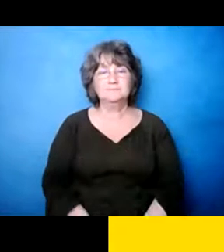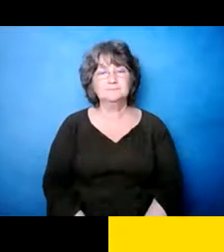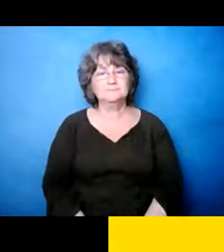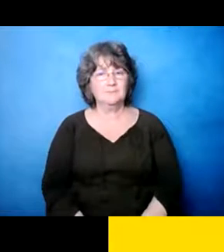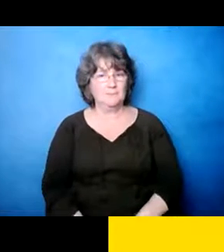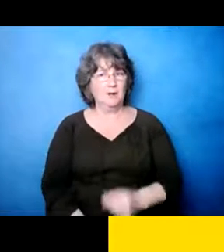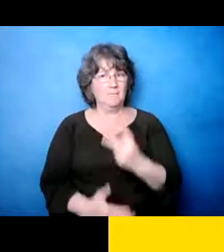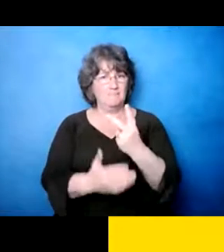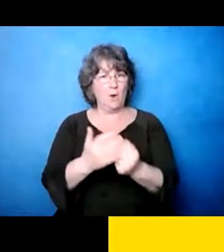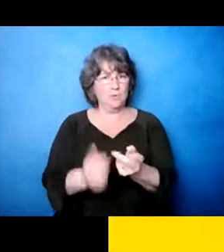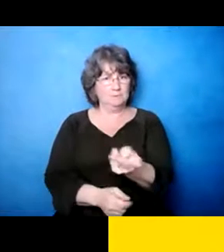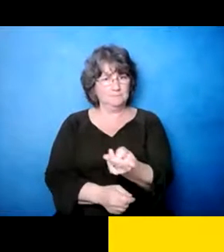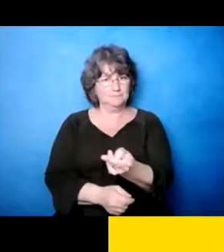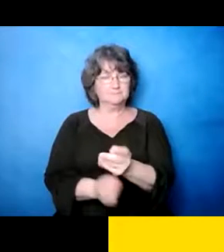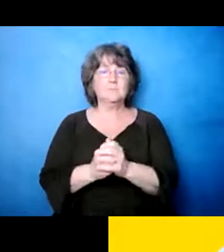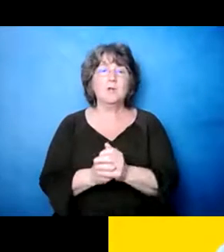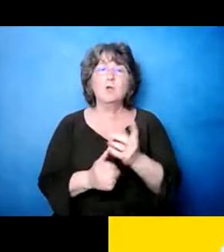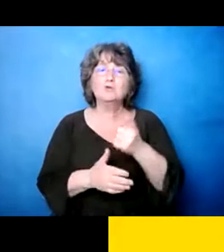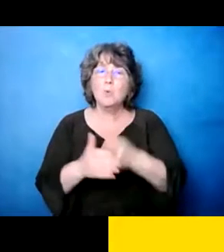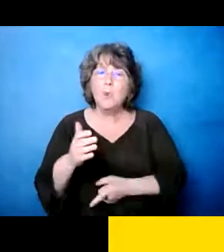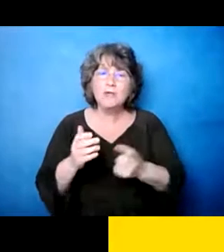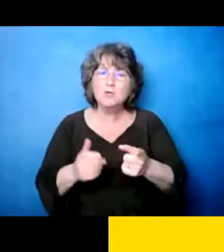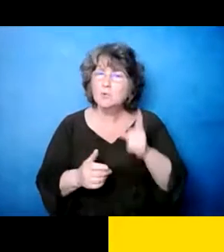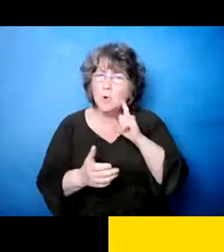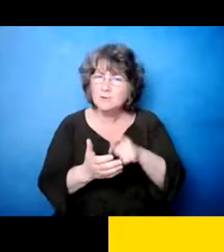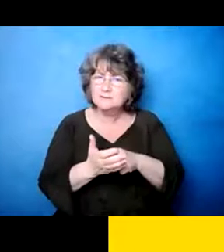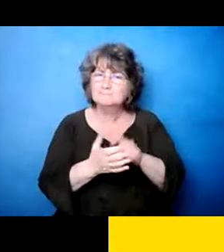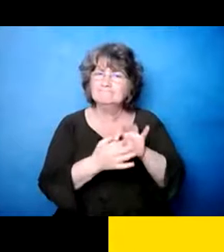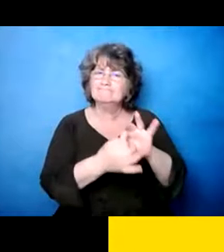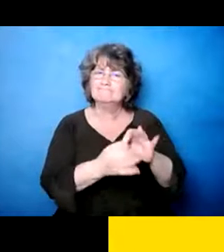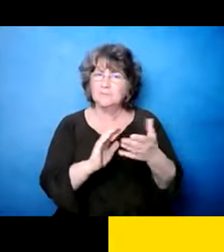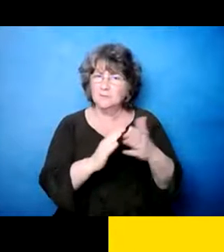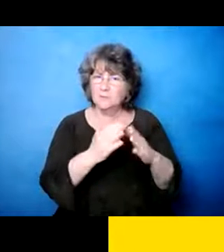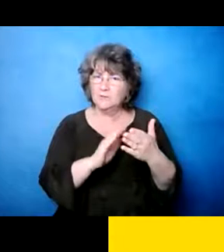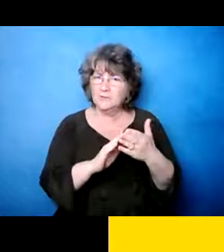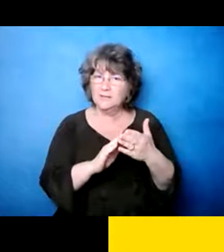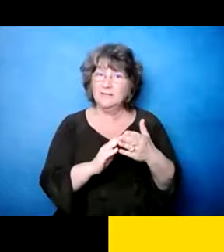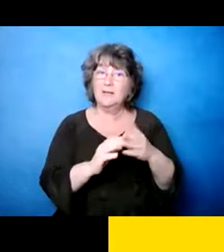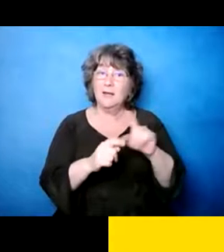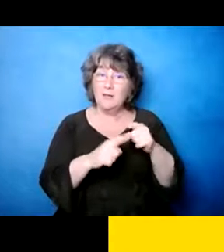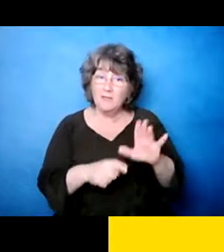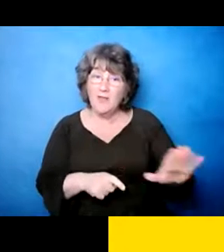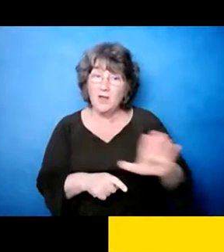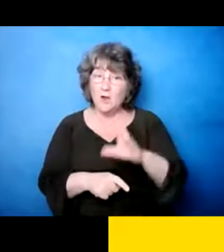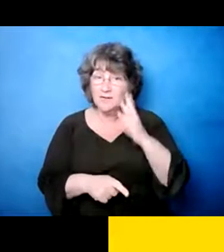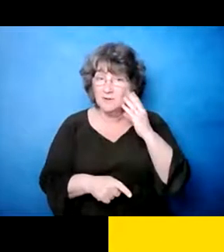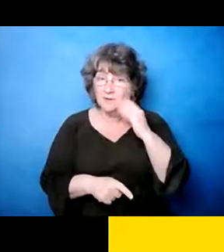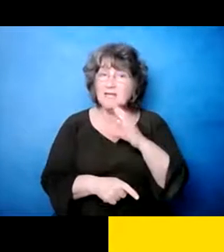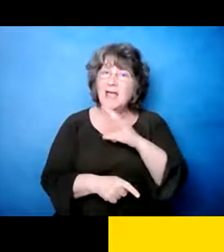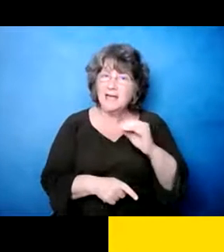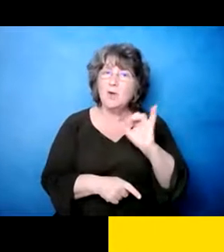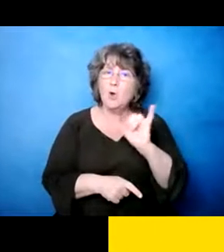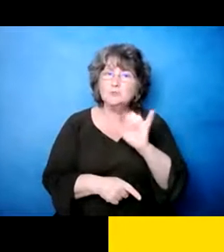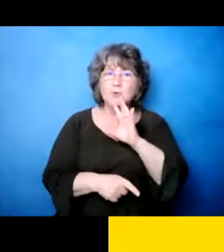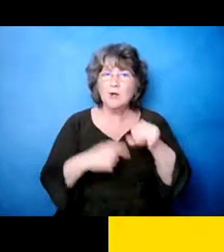¿quién está, han estado viendo y experimentando? Y, y cuáles son esas, esas redes de